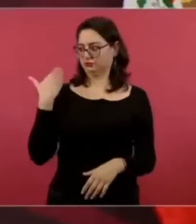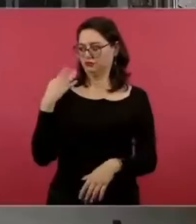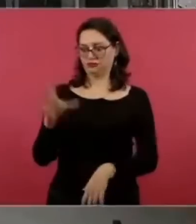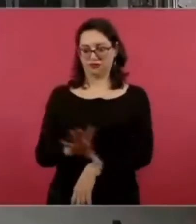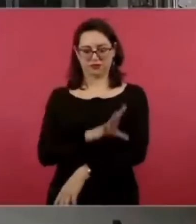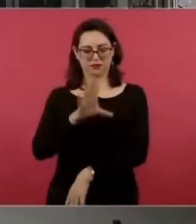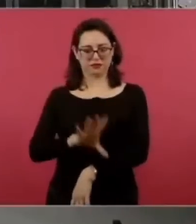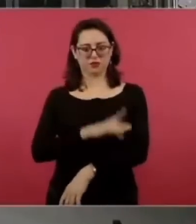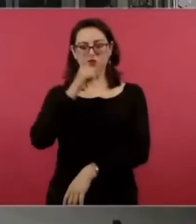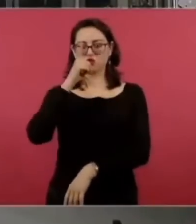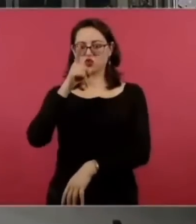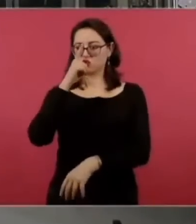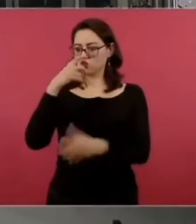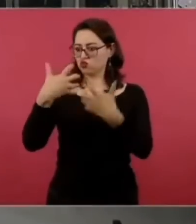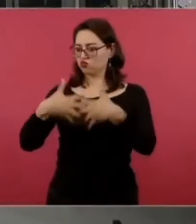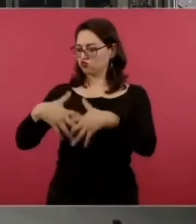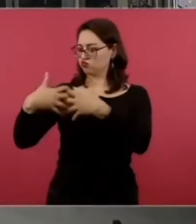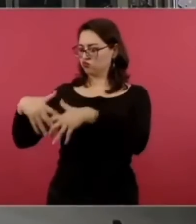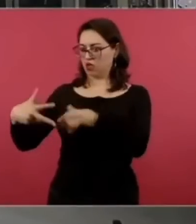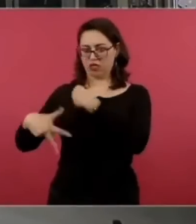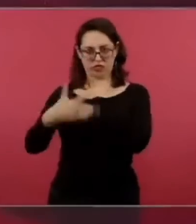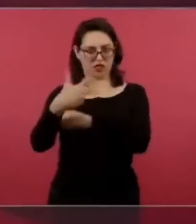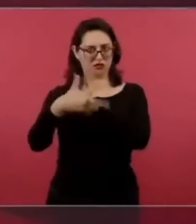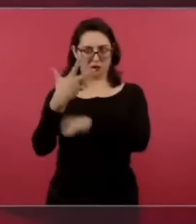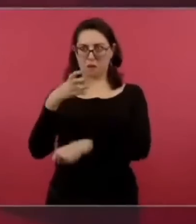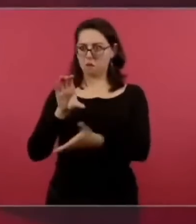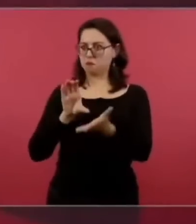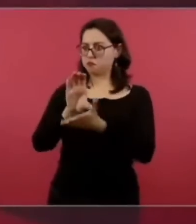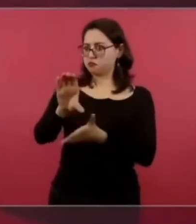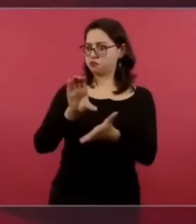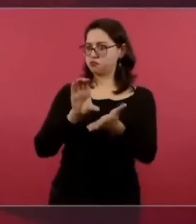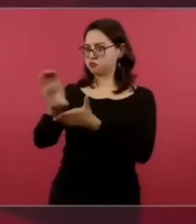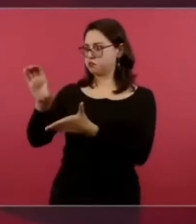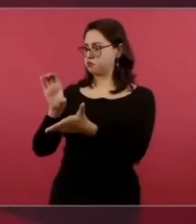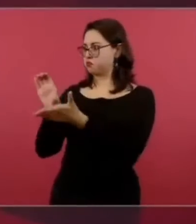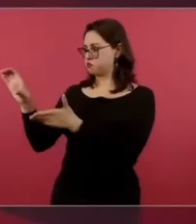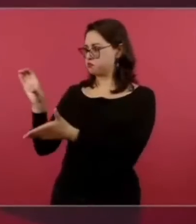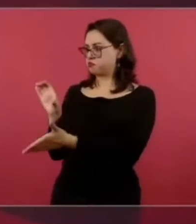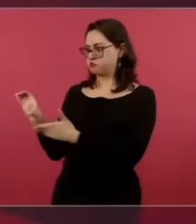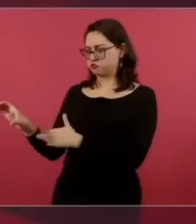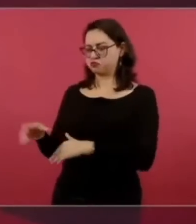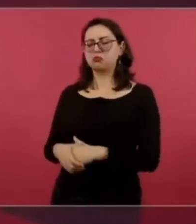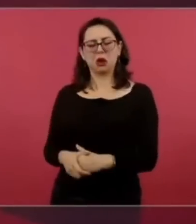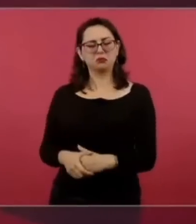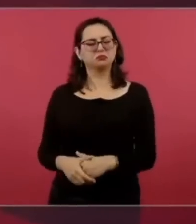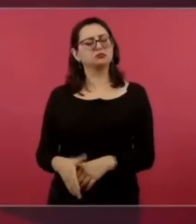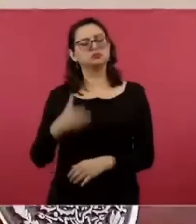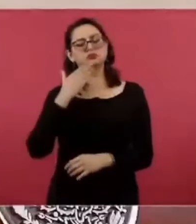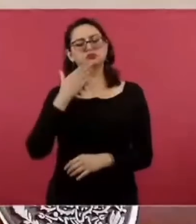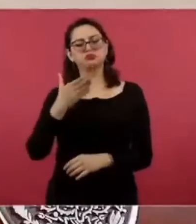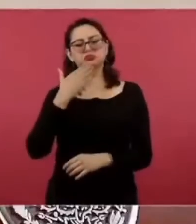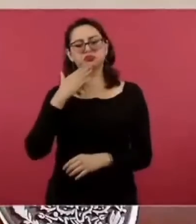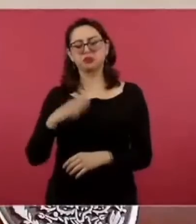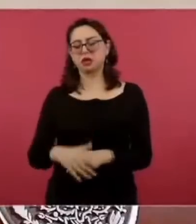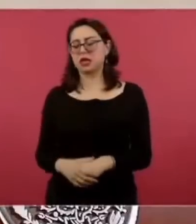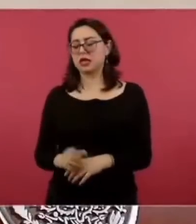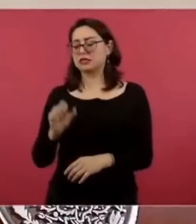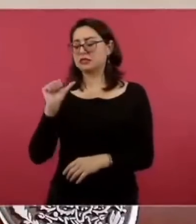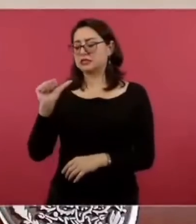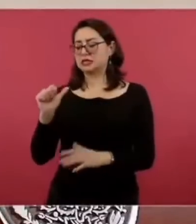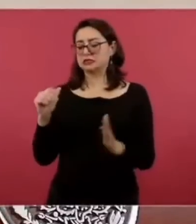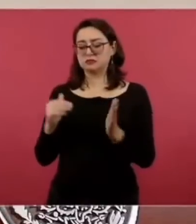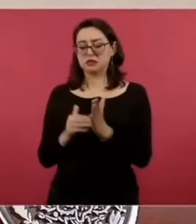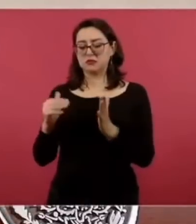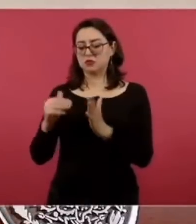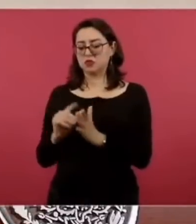vamos a hacer el avalúo cuánto cuesta 6 mil millones de dólares y tienes y pagar nada más